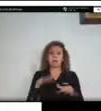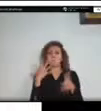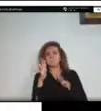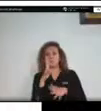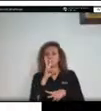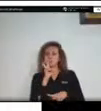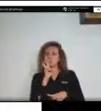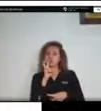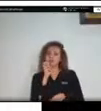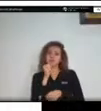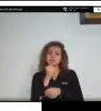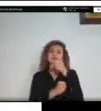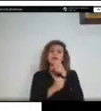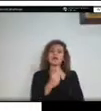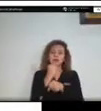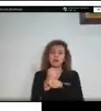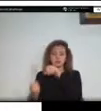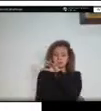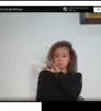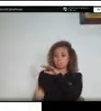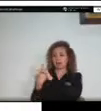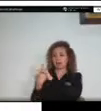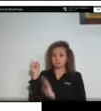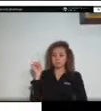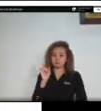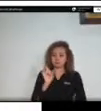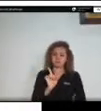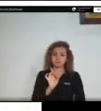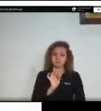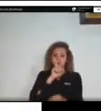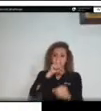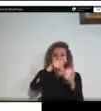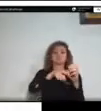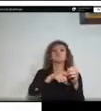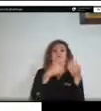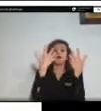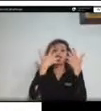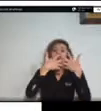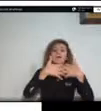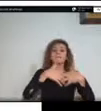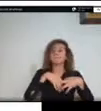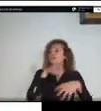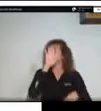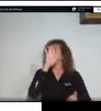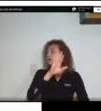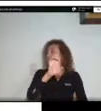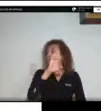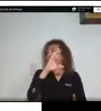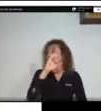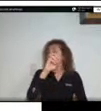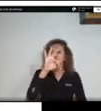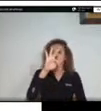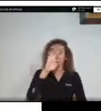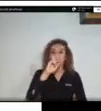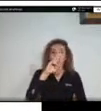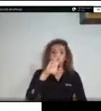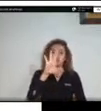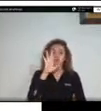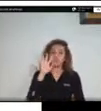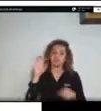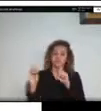de existencia hacemos parte del grupo empresarial Ecopetrol y como pueden ver ustedes en pantalla nosotros